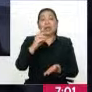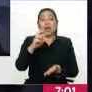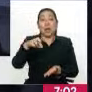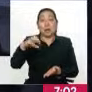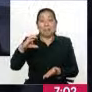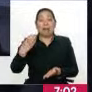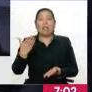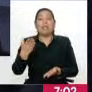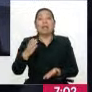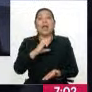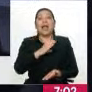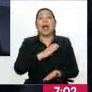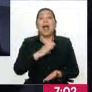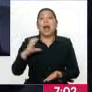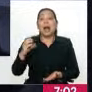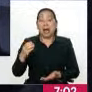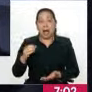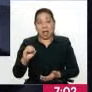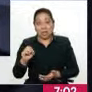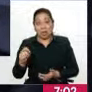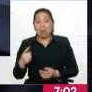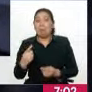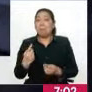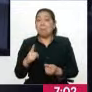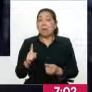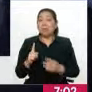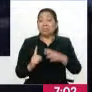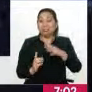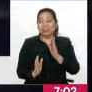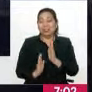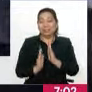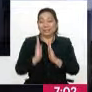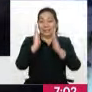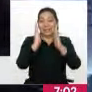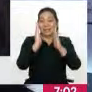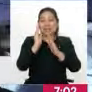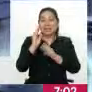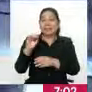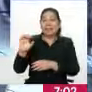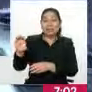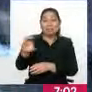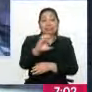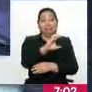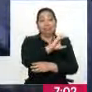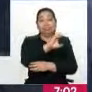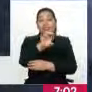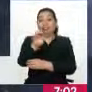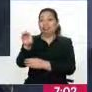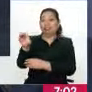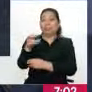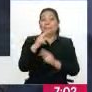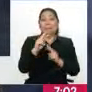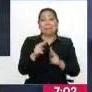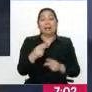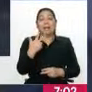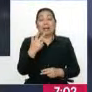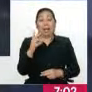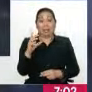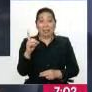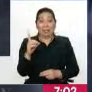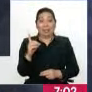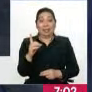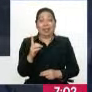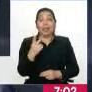en El Callao. Y estamos en el simulador de la torre de control del aeropuerto. Es un simulador 3D